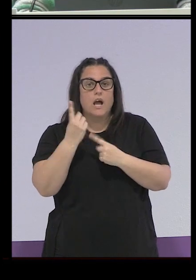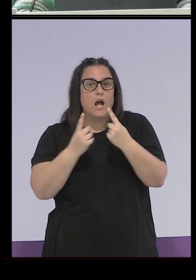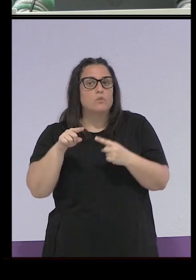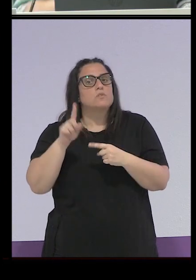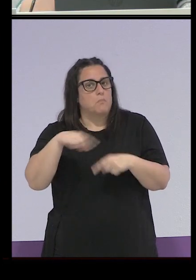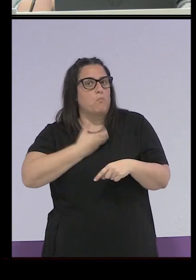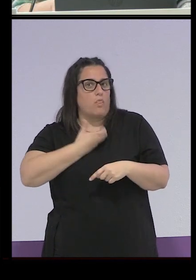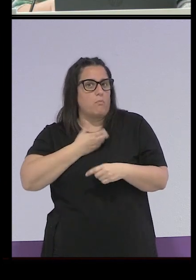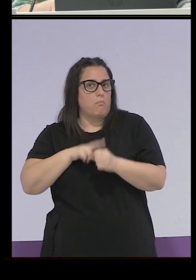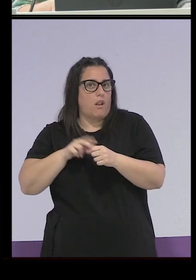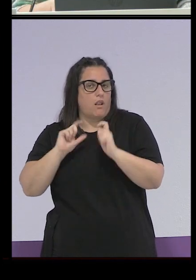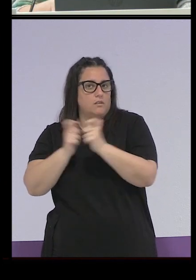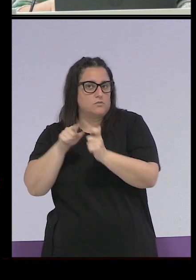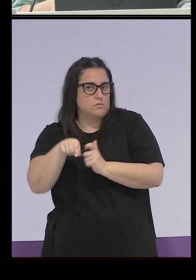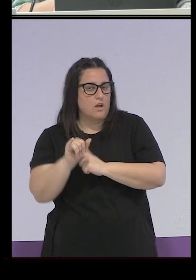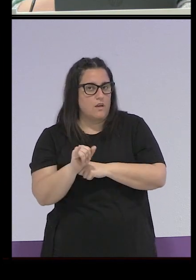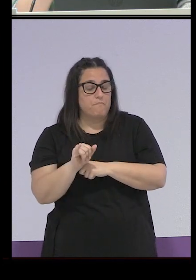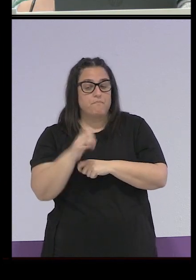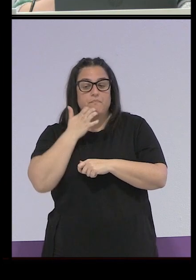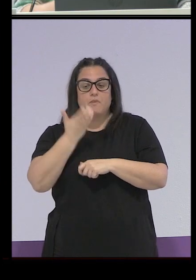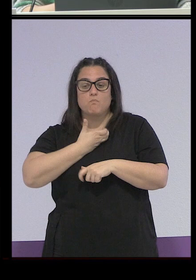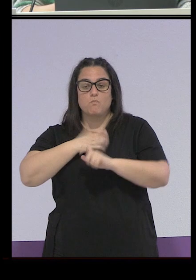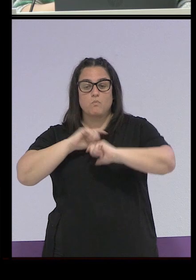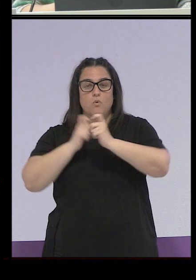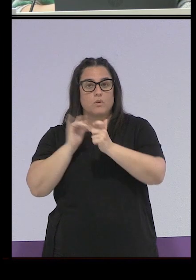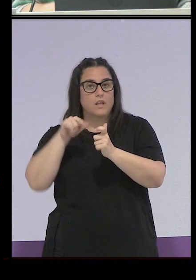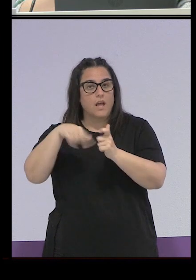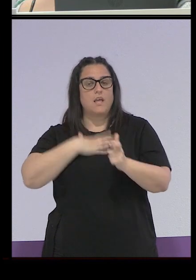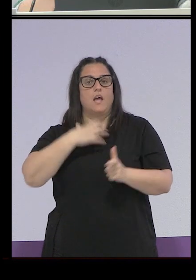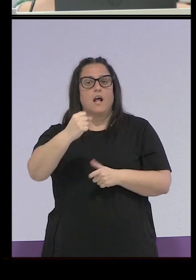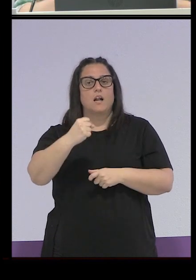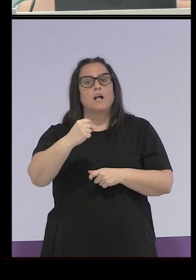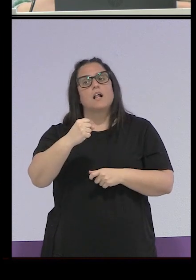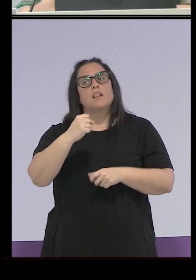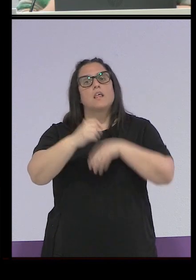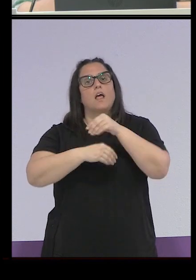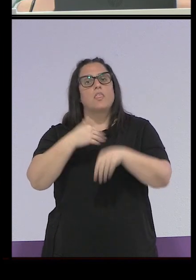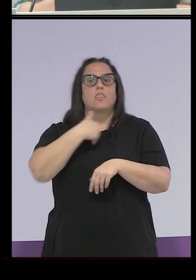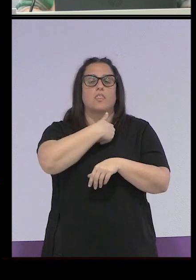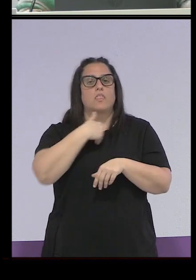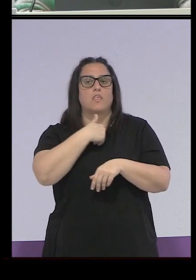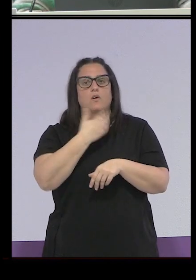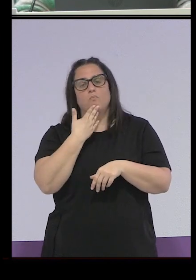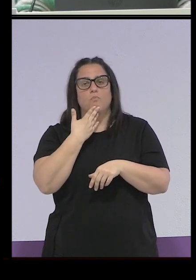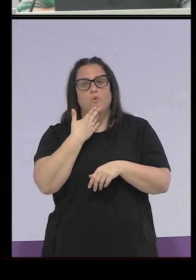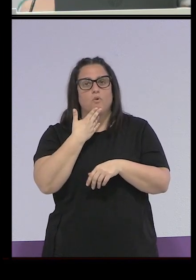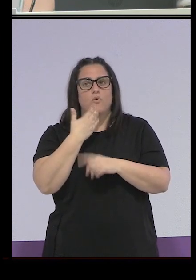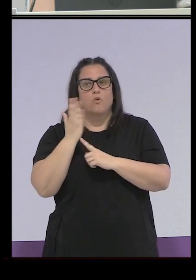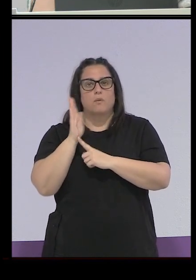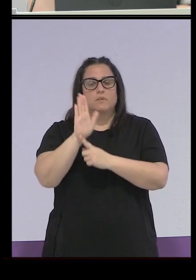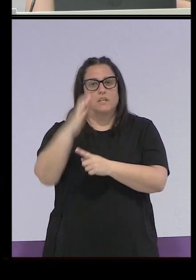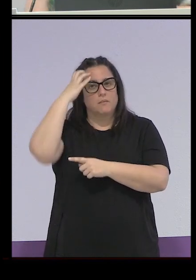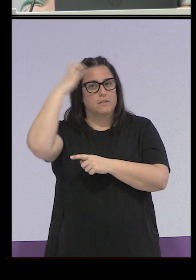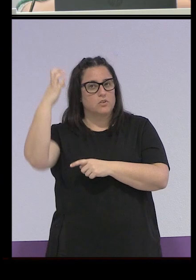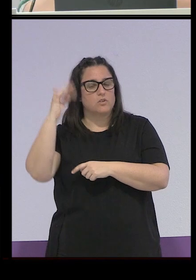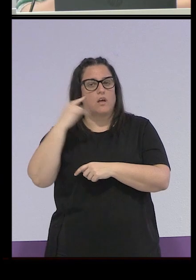municipales. Cuando había una junta municipal, el alcalde de ese pueblo hacía las funciones de representante del patronato y